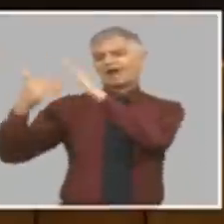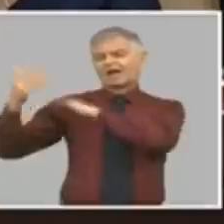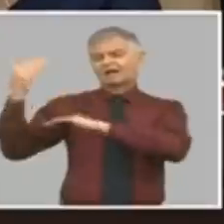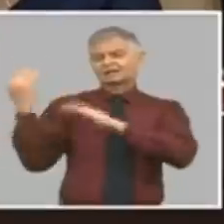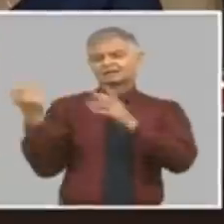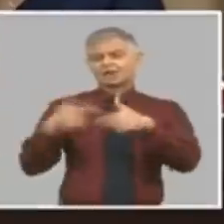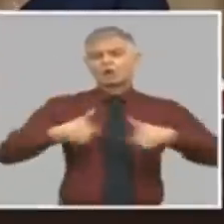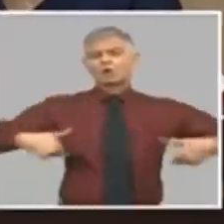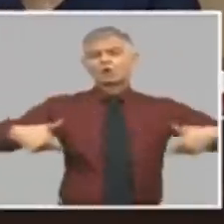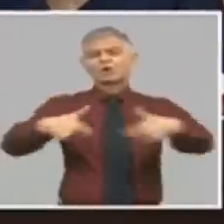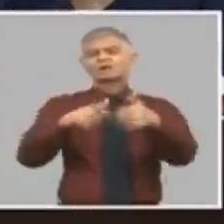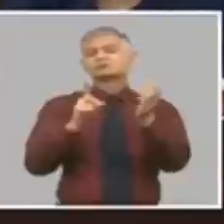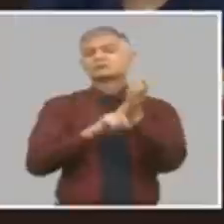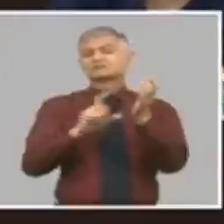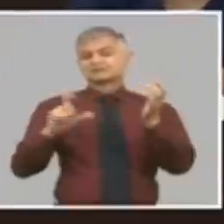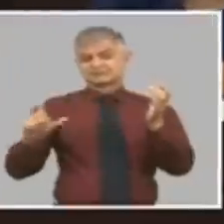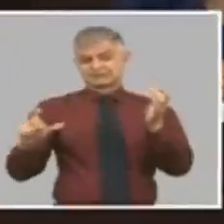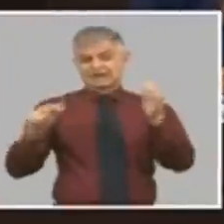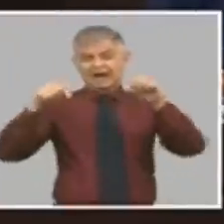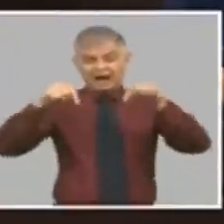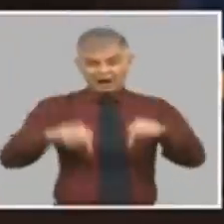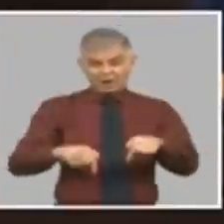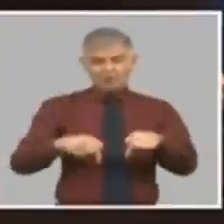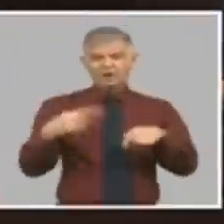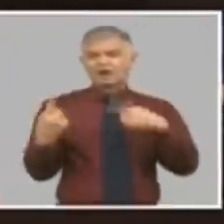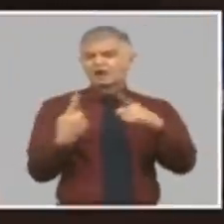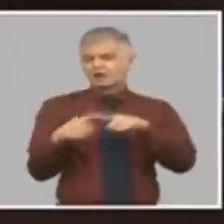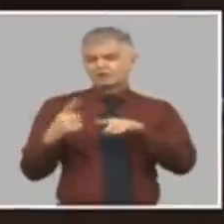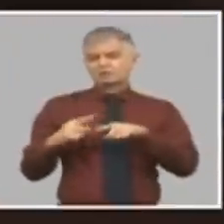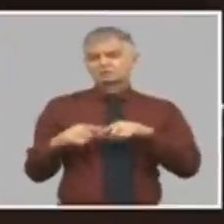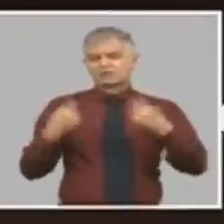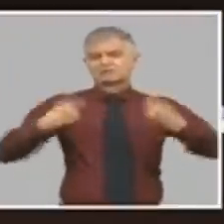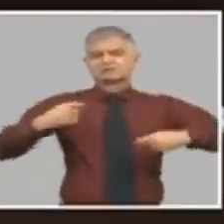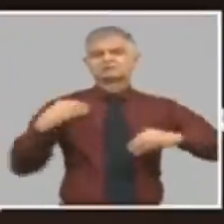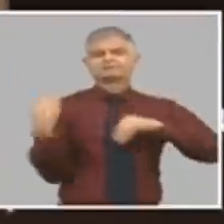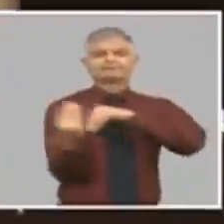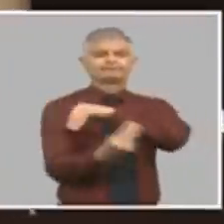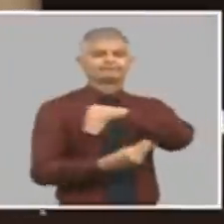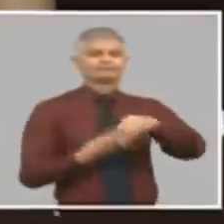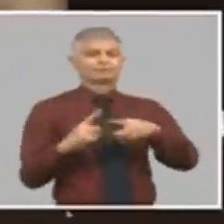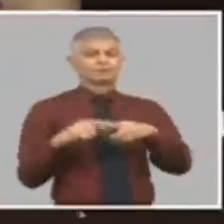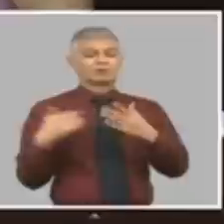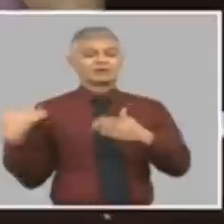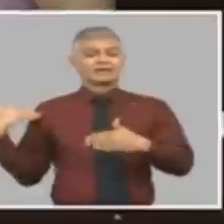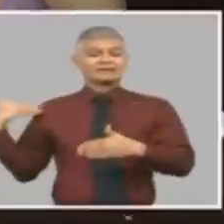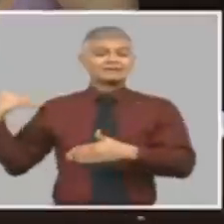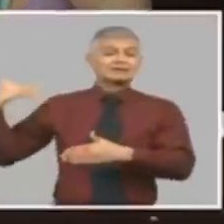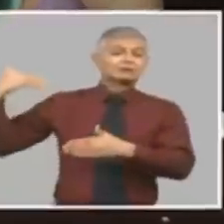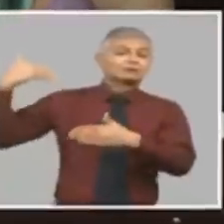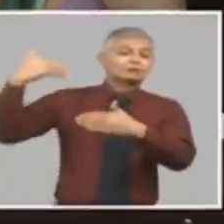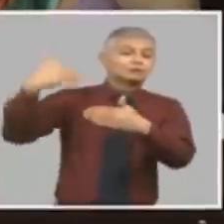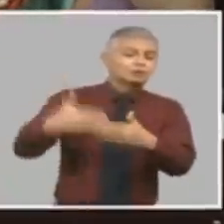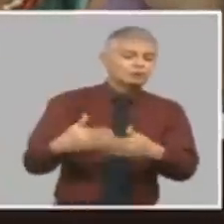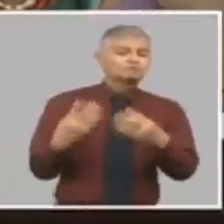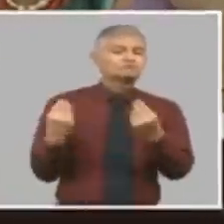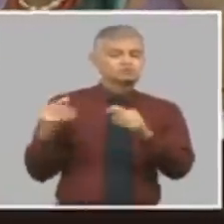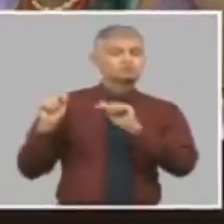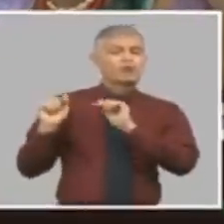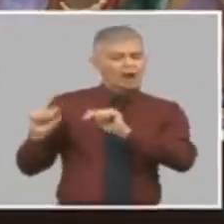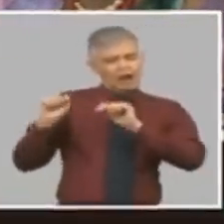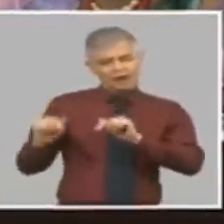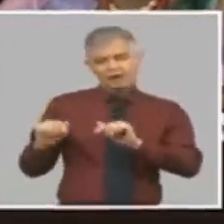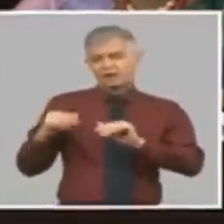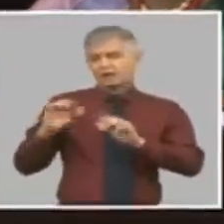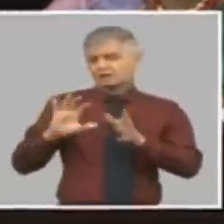hay un grupo de que hay que transformar. Porque han perdurado mucho en el tiempo. Pero, ni mucho menos,